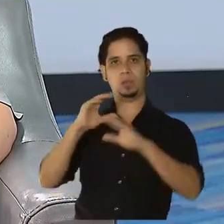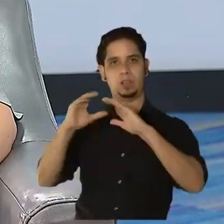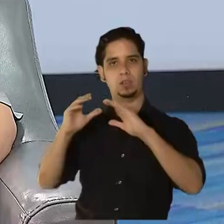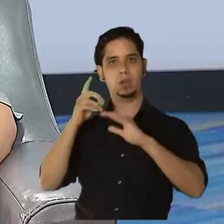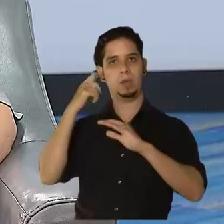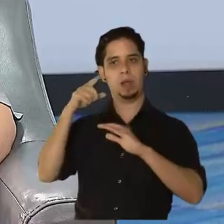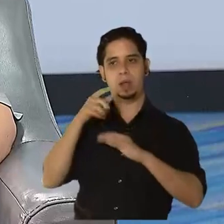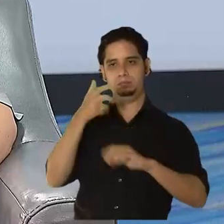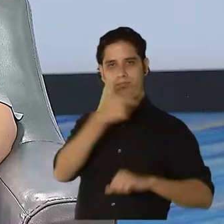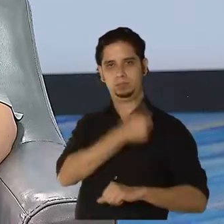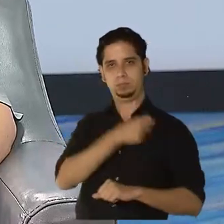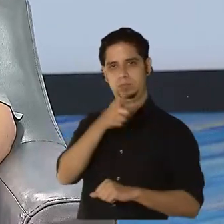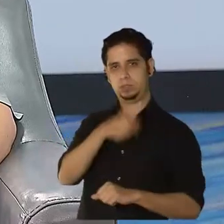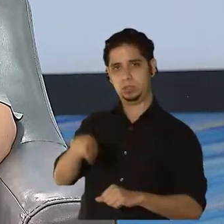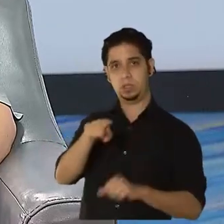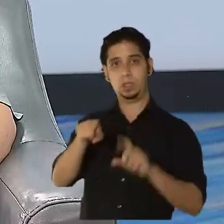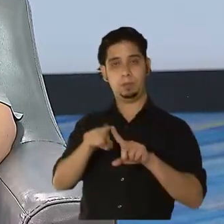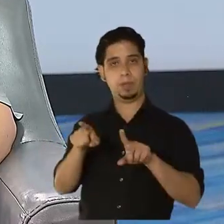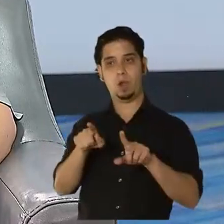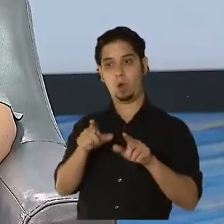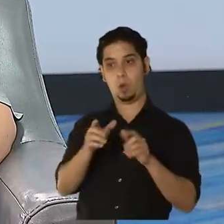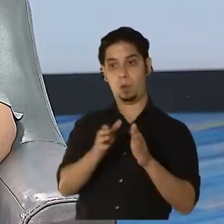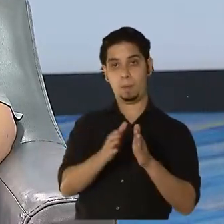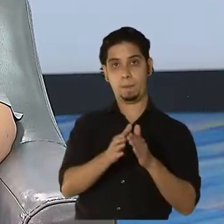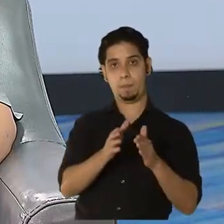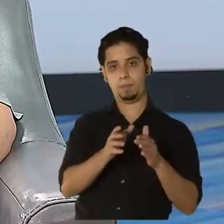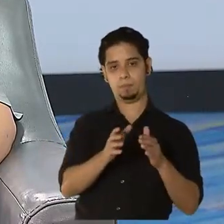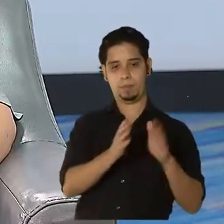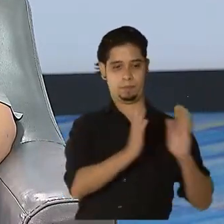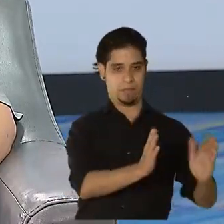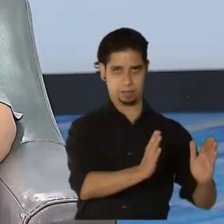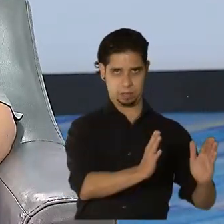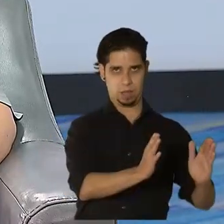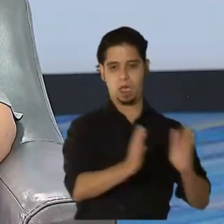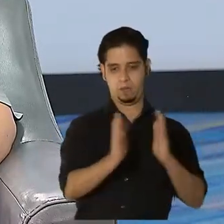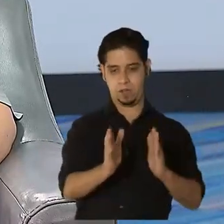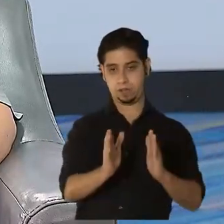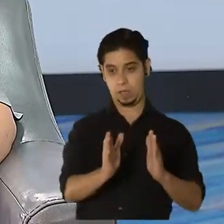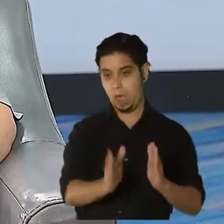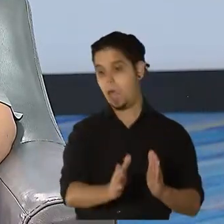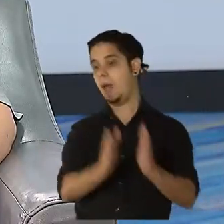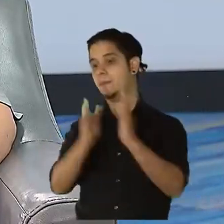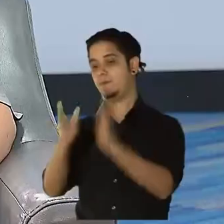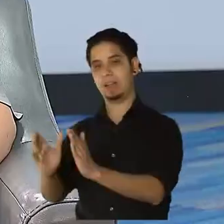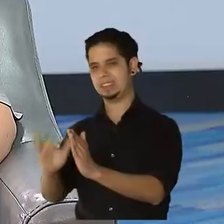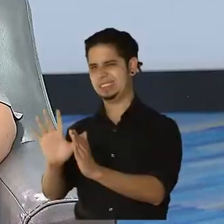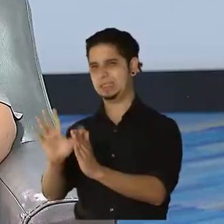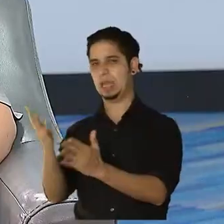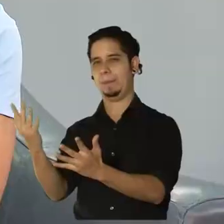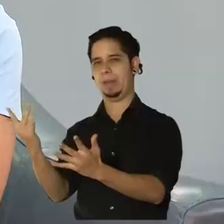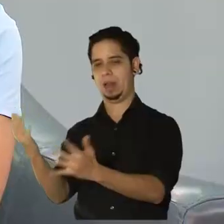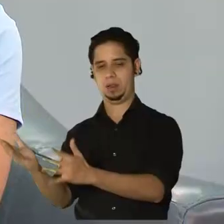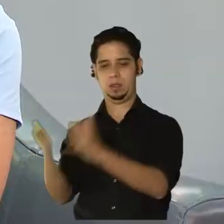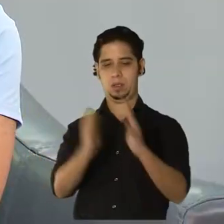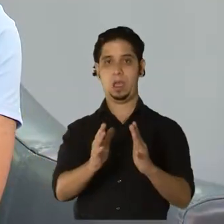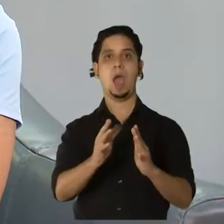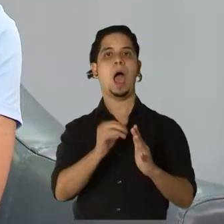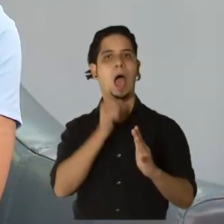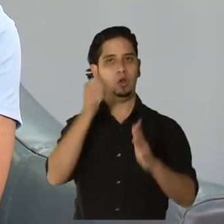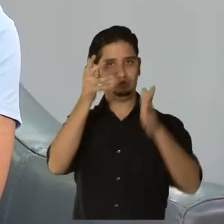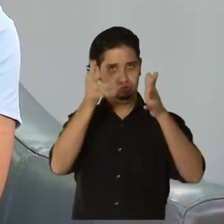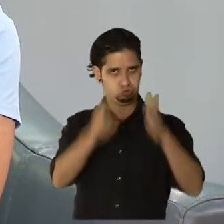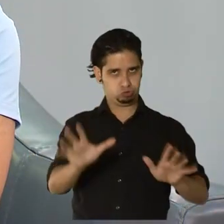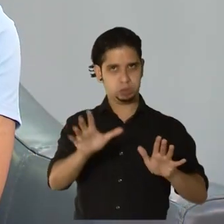adelantando, pero no podemos adelantar a otras fases hasta que tengamos bastante adelantado la parte de los adultos mayores. Claro, ahora que habla de los medios de